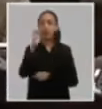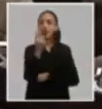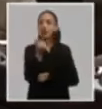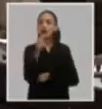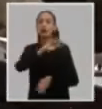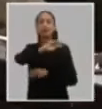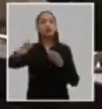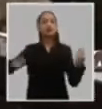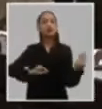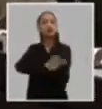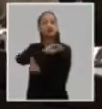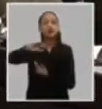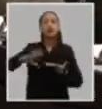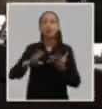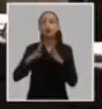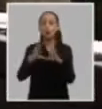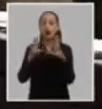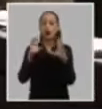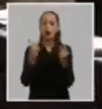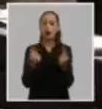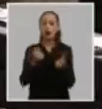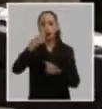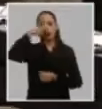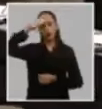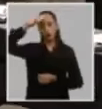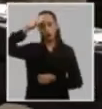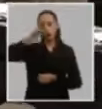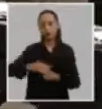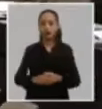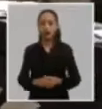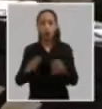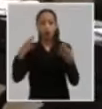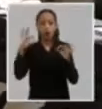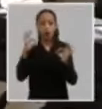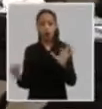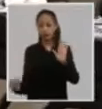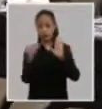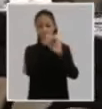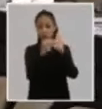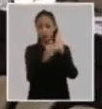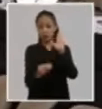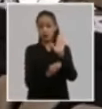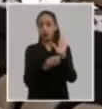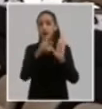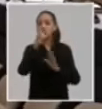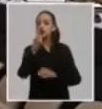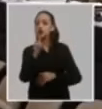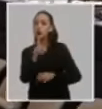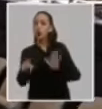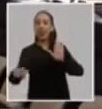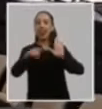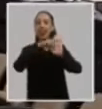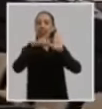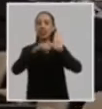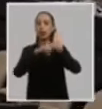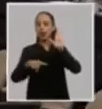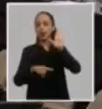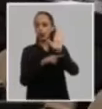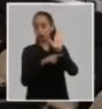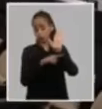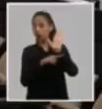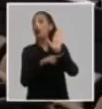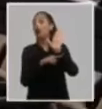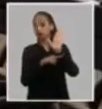transformación del modelo el documento lo conforman 201 lineamientos que priorizan